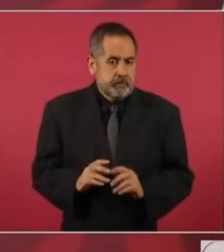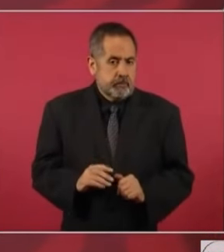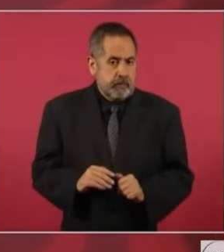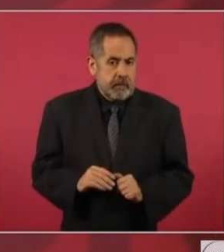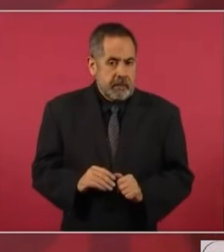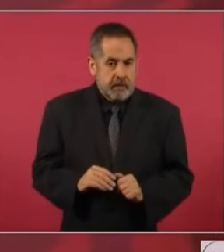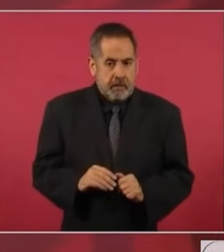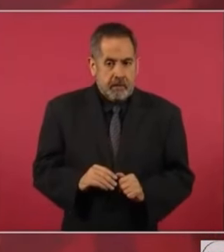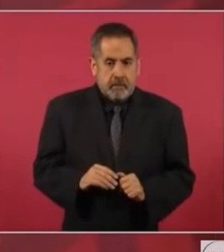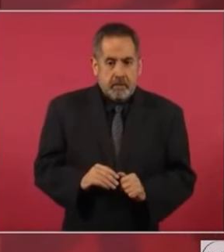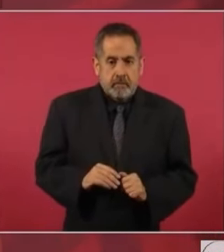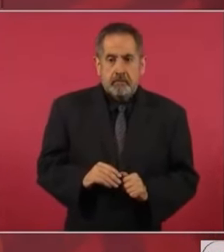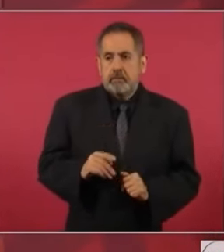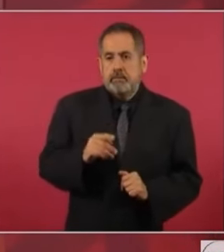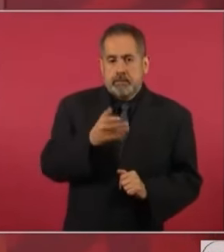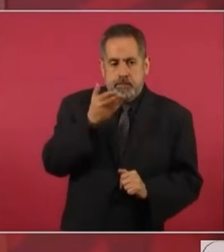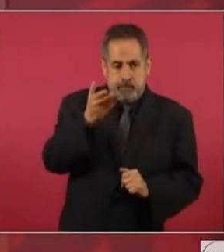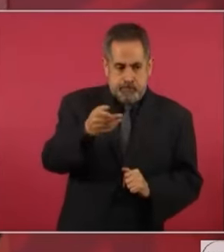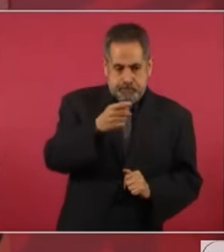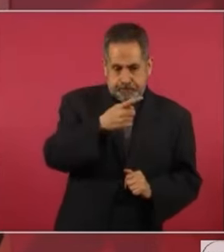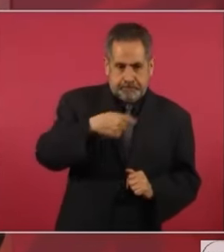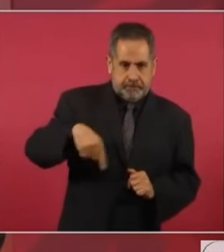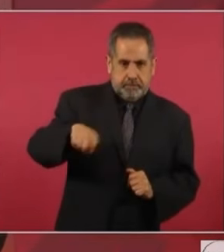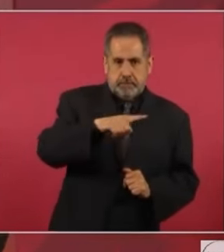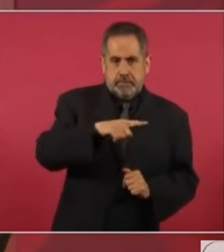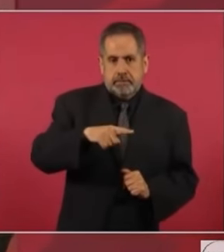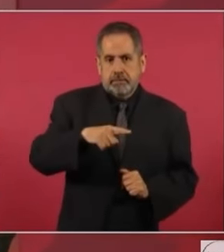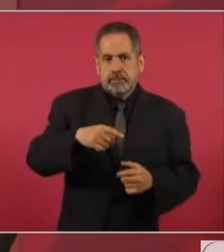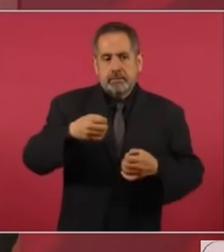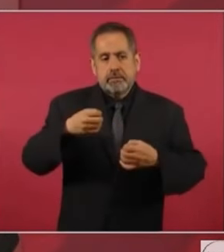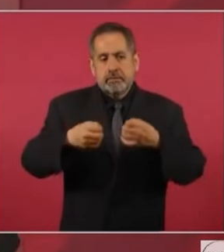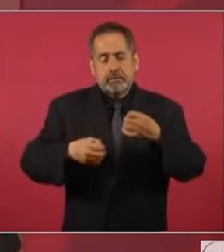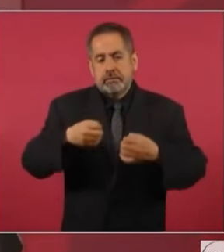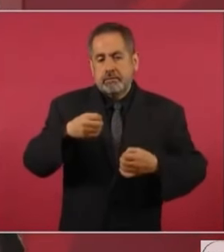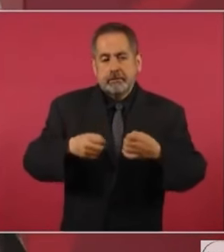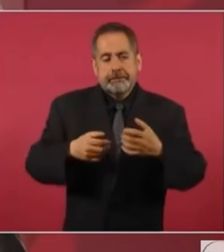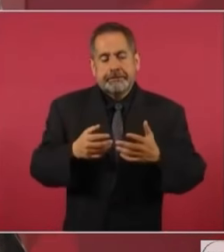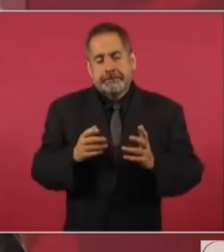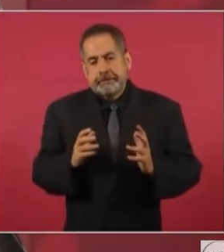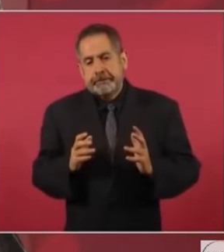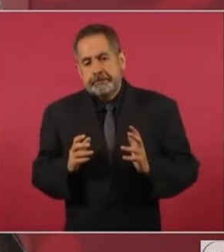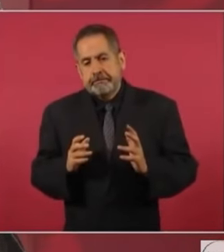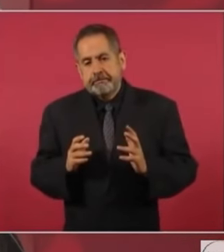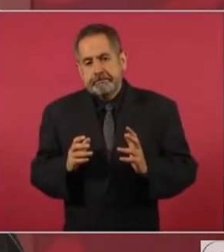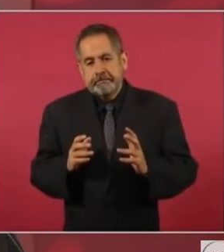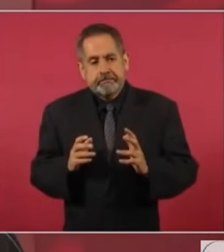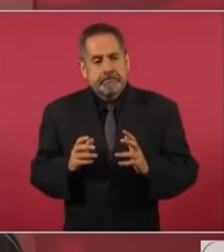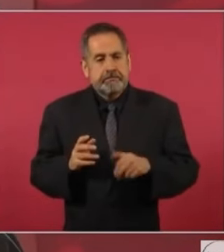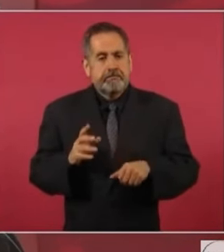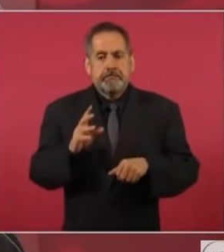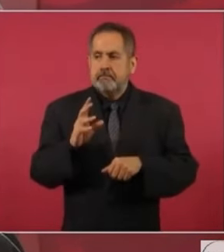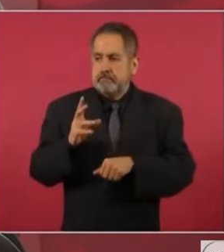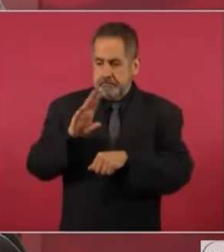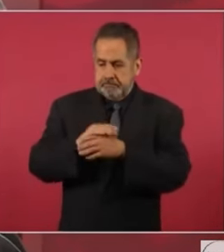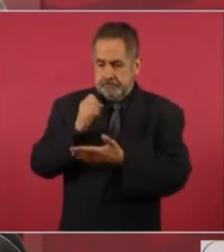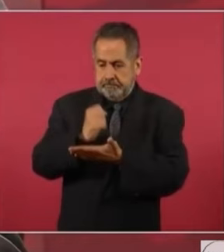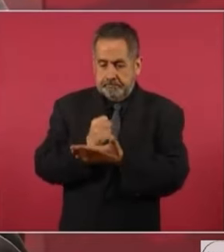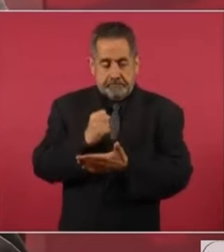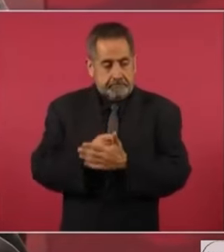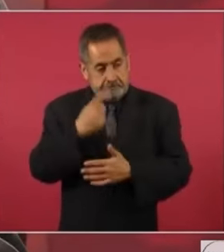a jueces que autorizaran órdenes de aprehensión,